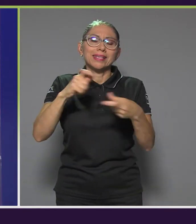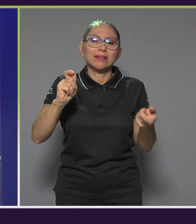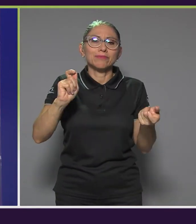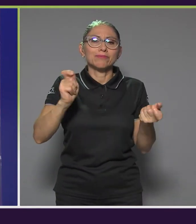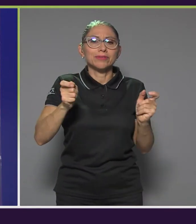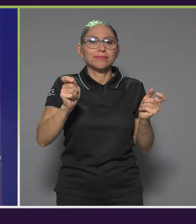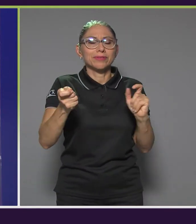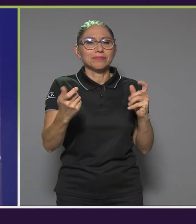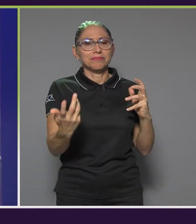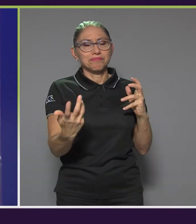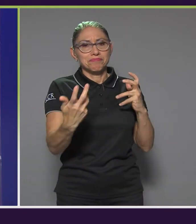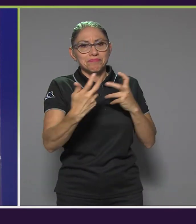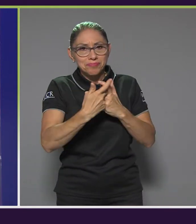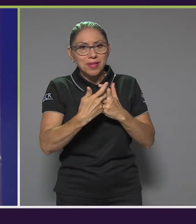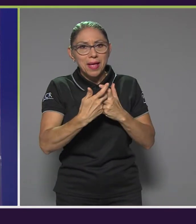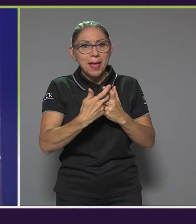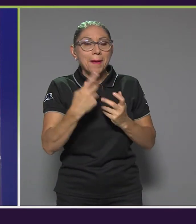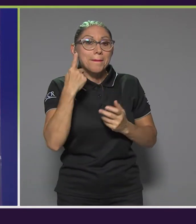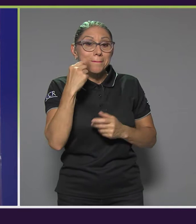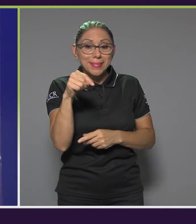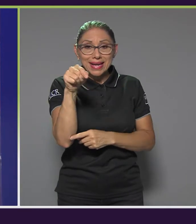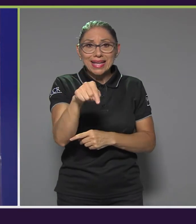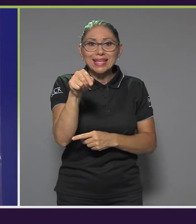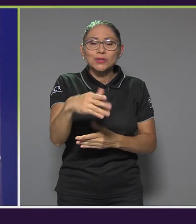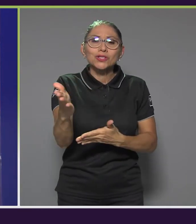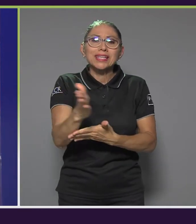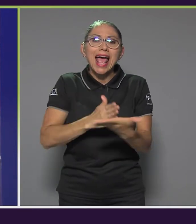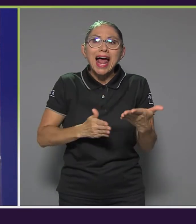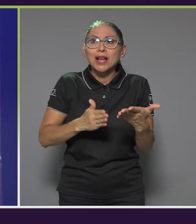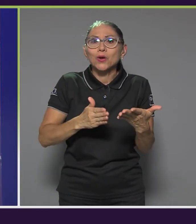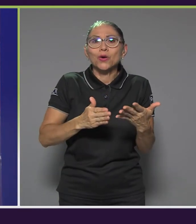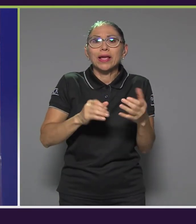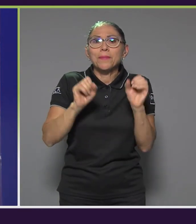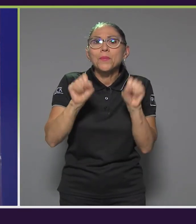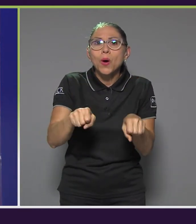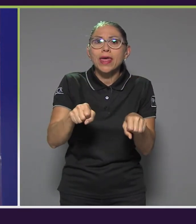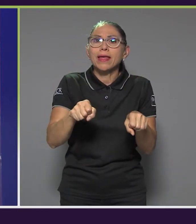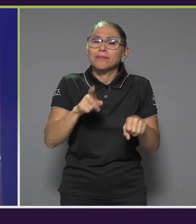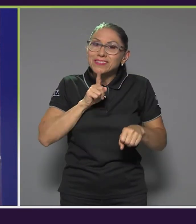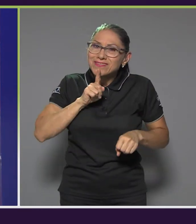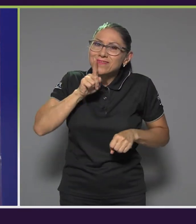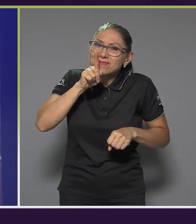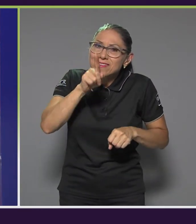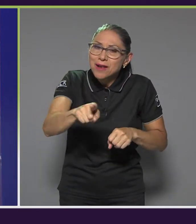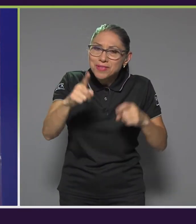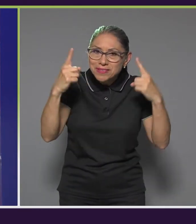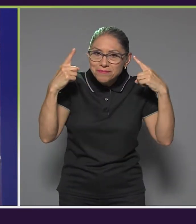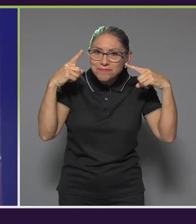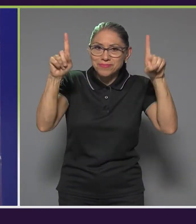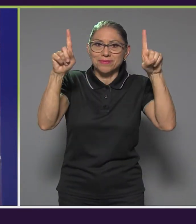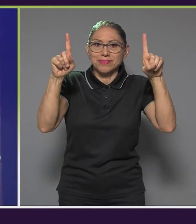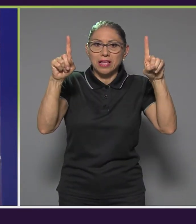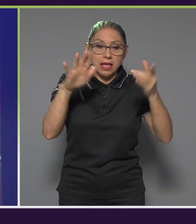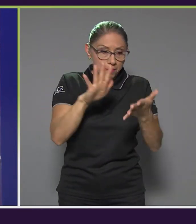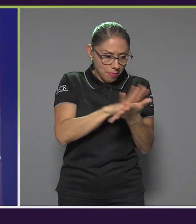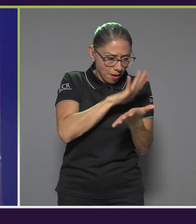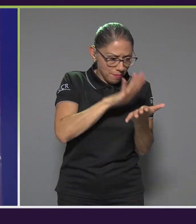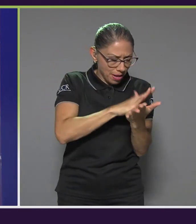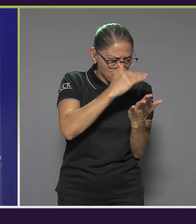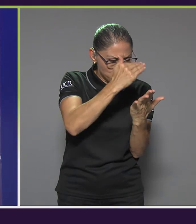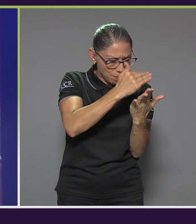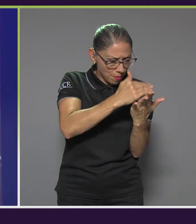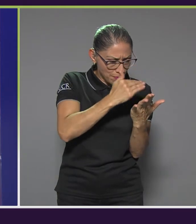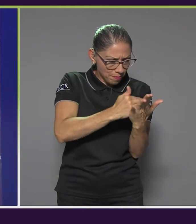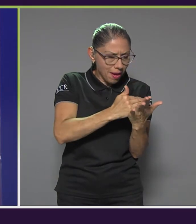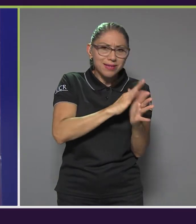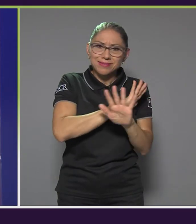pertinentes para que sea algo, digamos, para operativizarla, ¿verdad? Para que podamos sacarla de la guía y del papel y llevarlo a